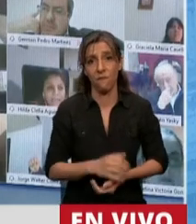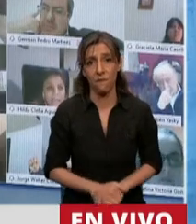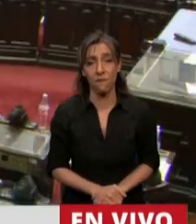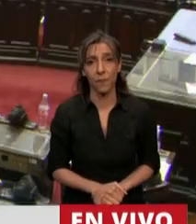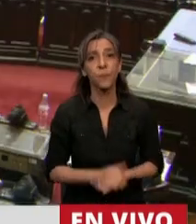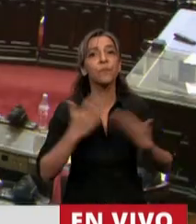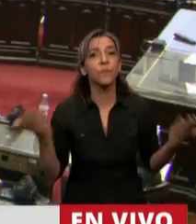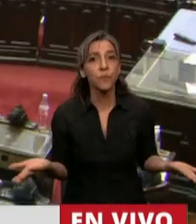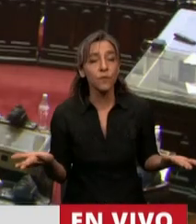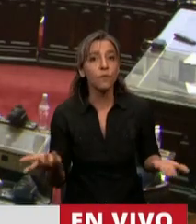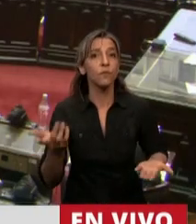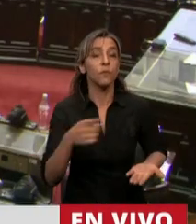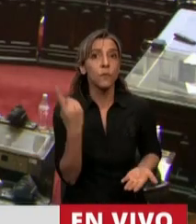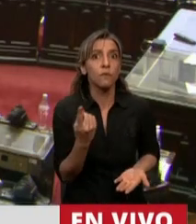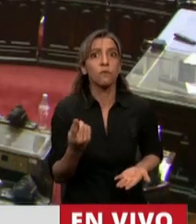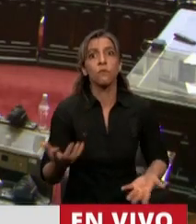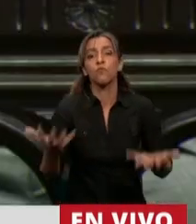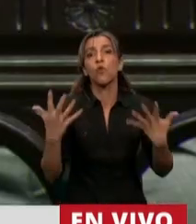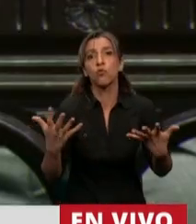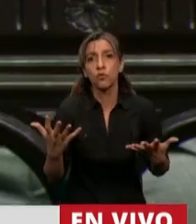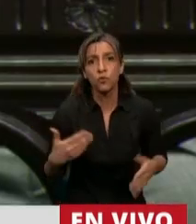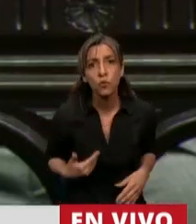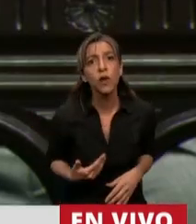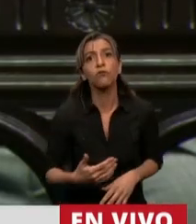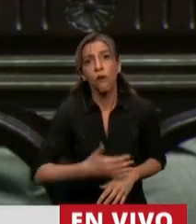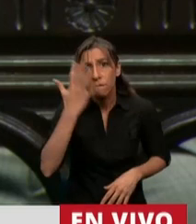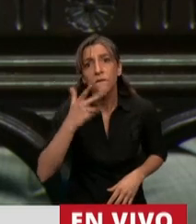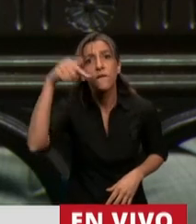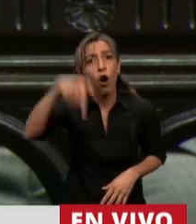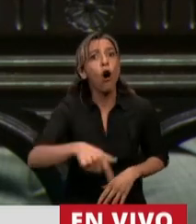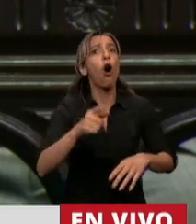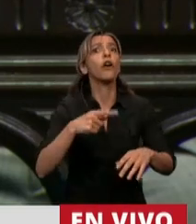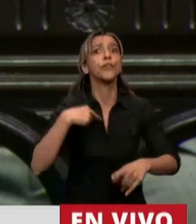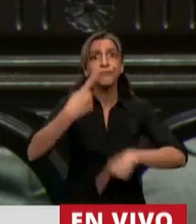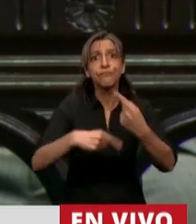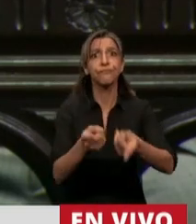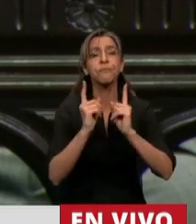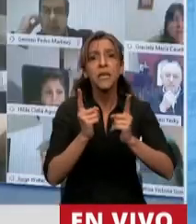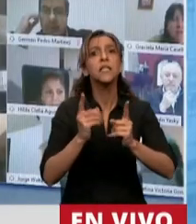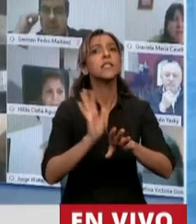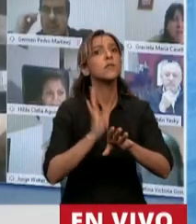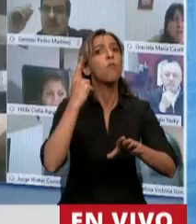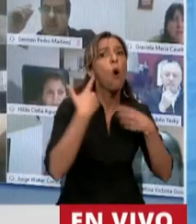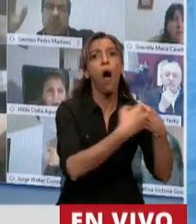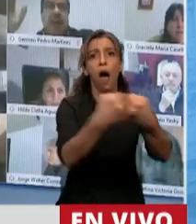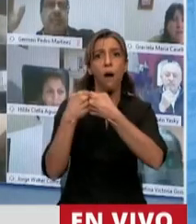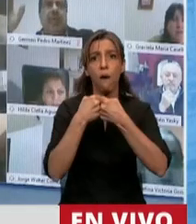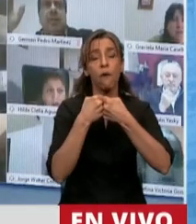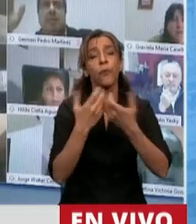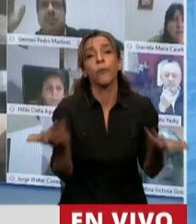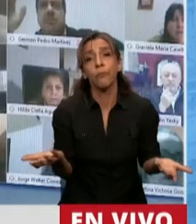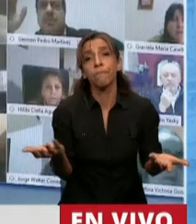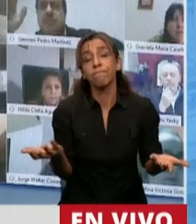Nada hubiera deseado más que hoy alcanzáramos el consenso. Y debo decir que era bastante